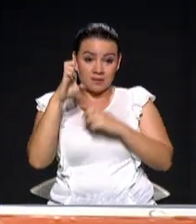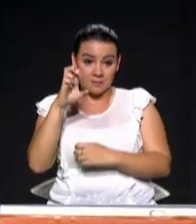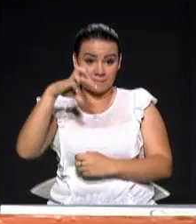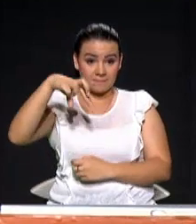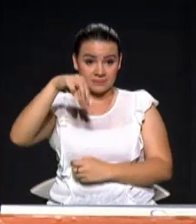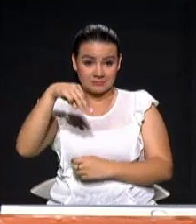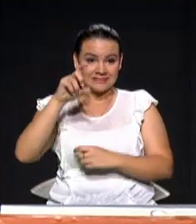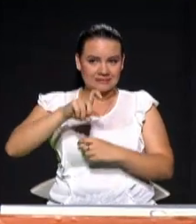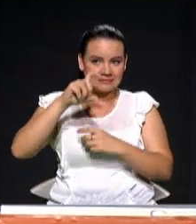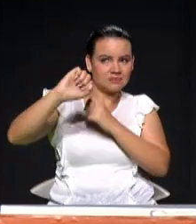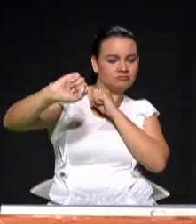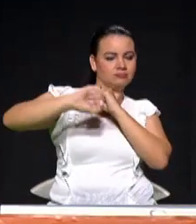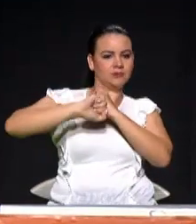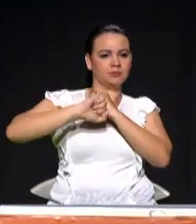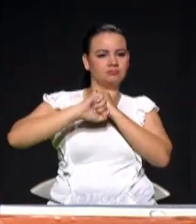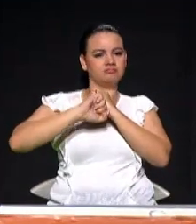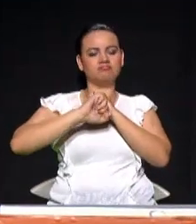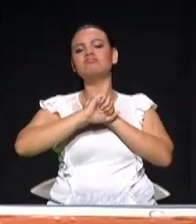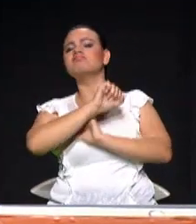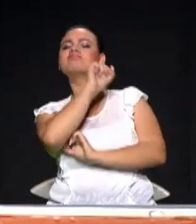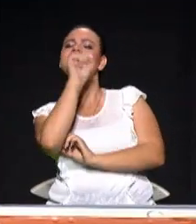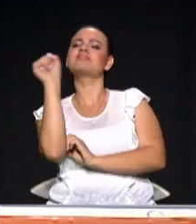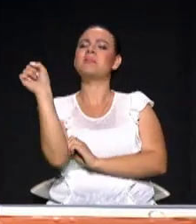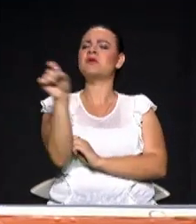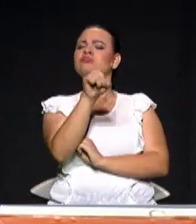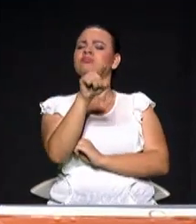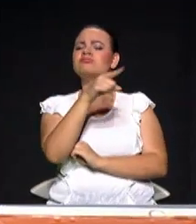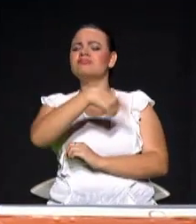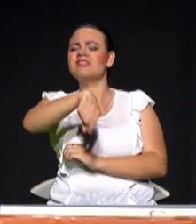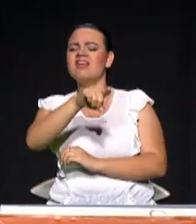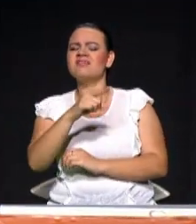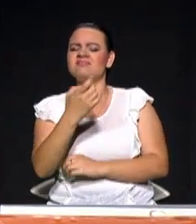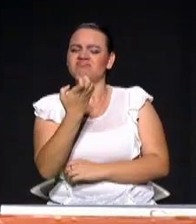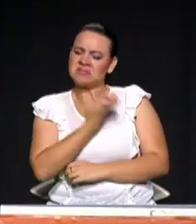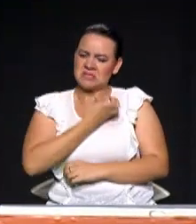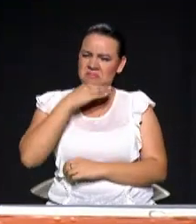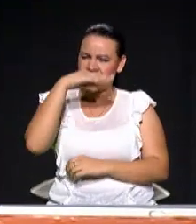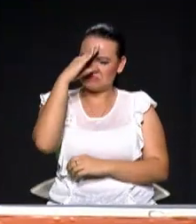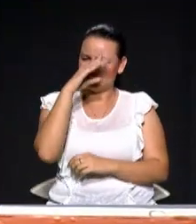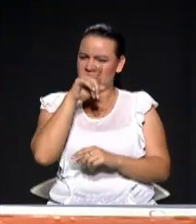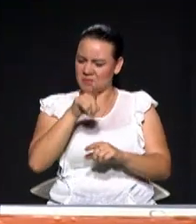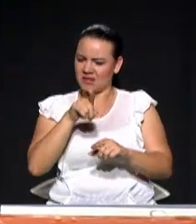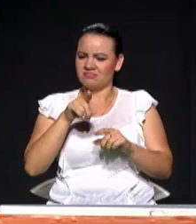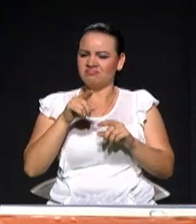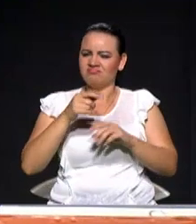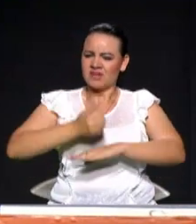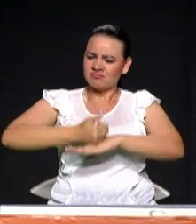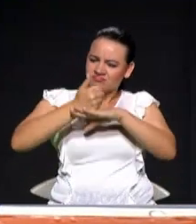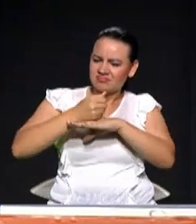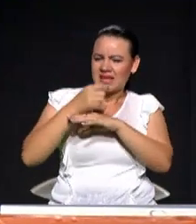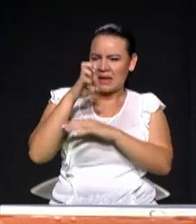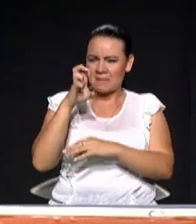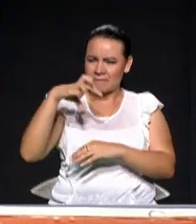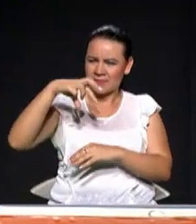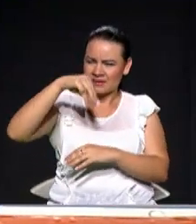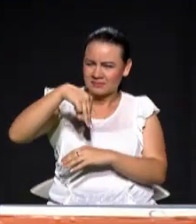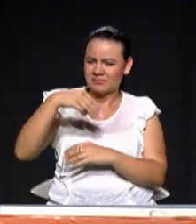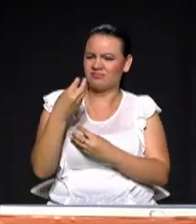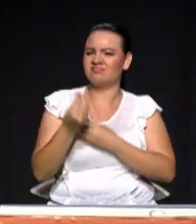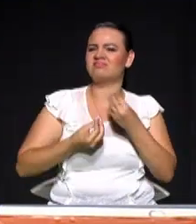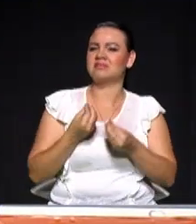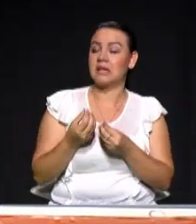alcalde de Medellín y como presidente de la Junta Directiva de EPM, ¿Usted disminuiría el monto de las